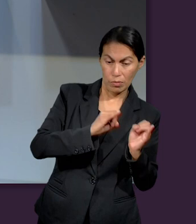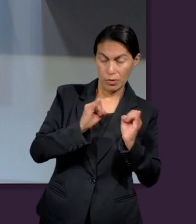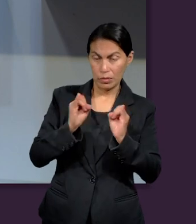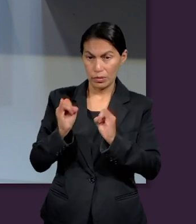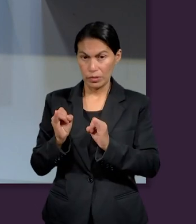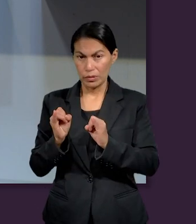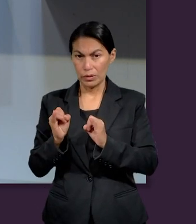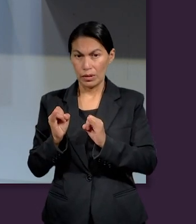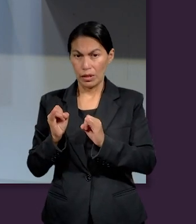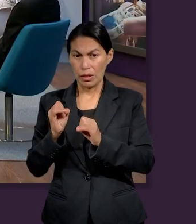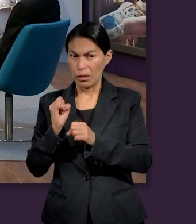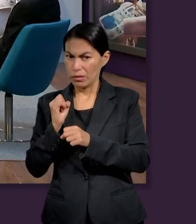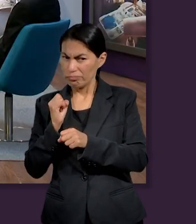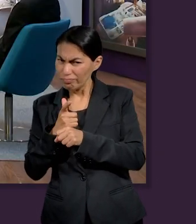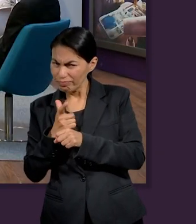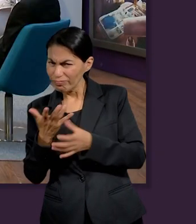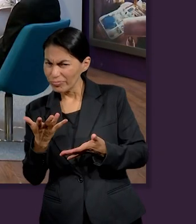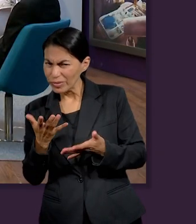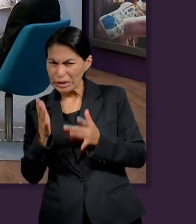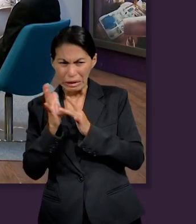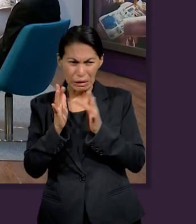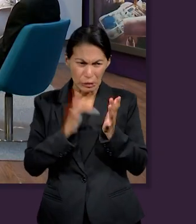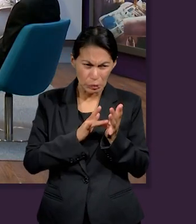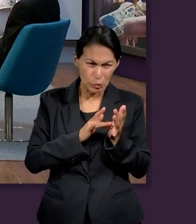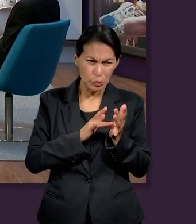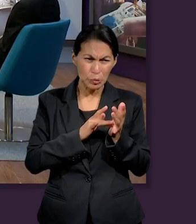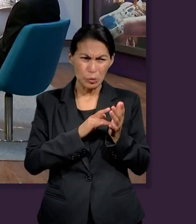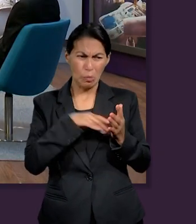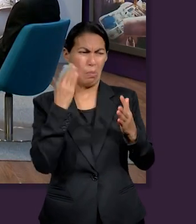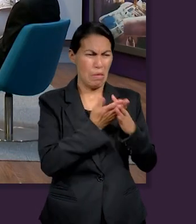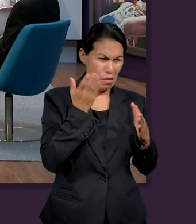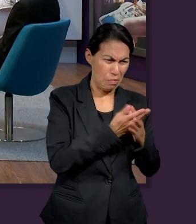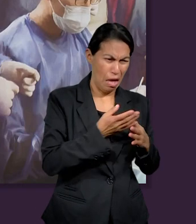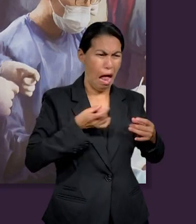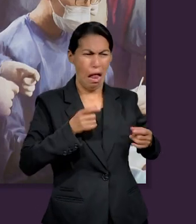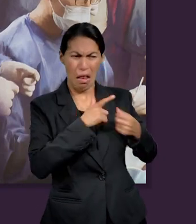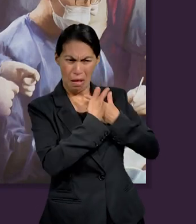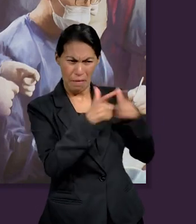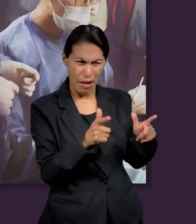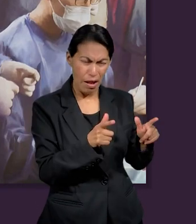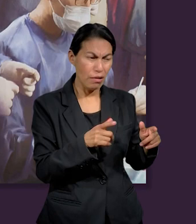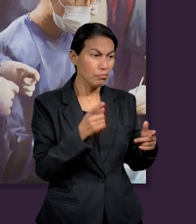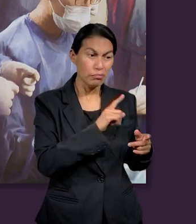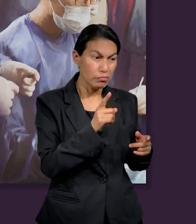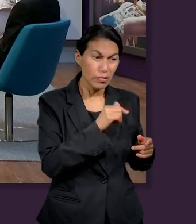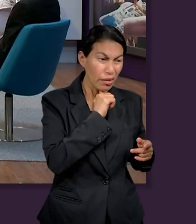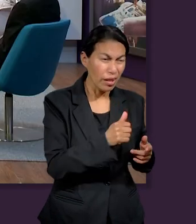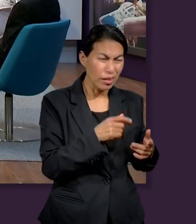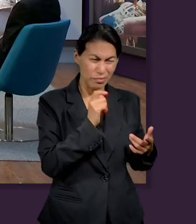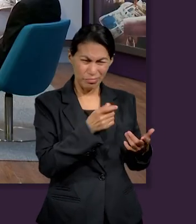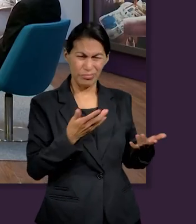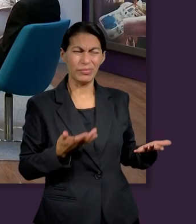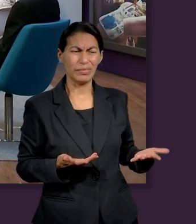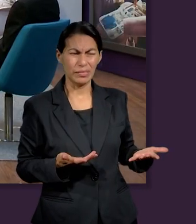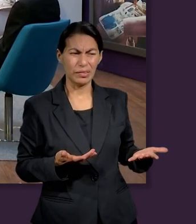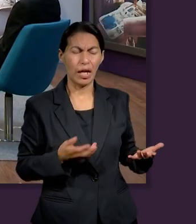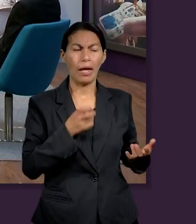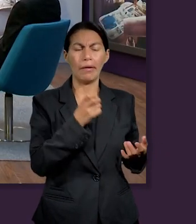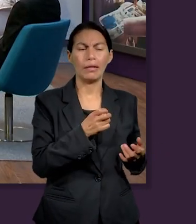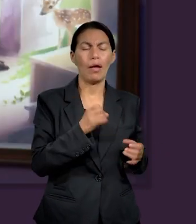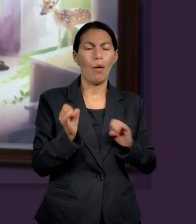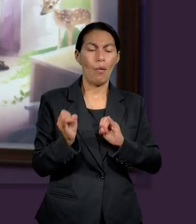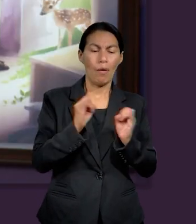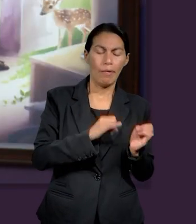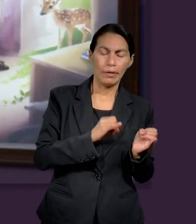Cuando Juan del Bautista se dio cuenta de que Jesús no estaba liberando, así como pensaba